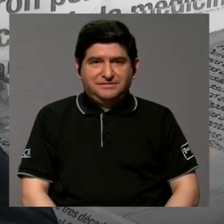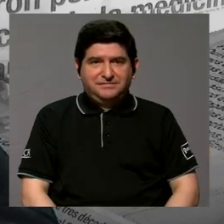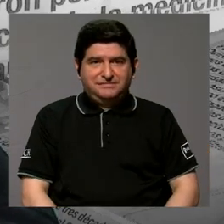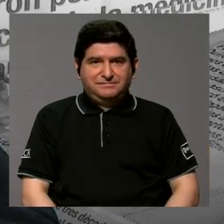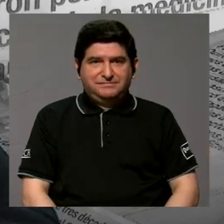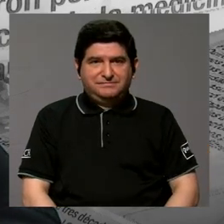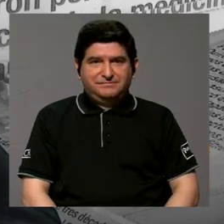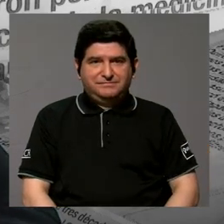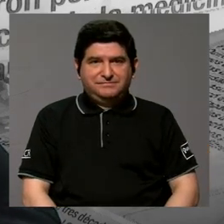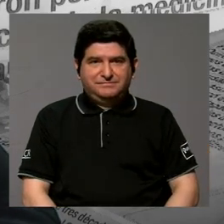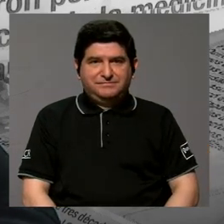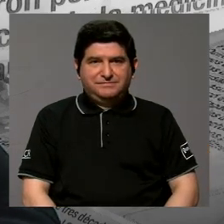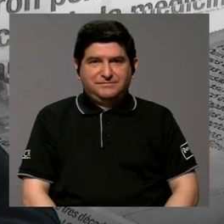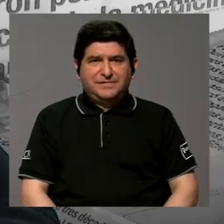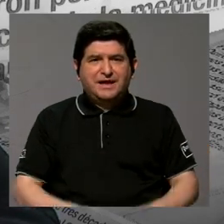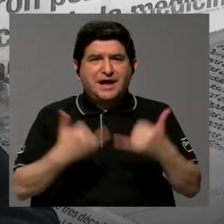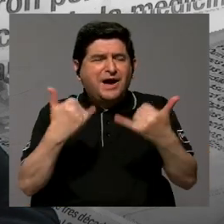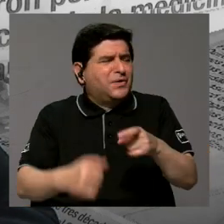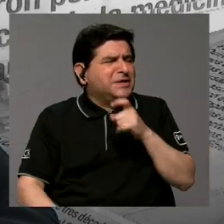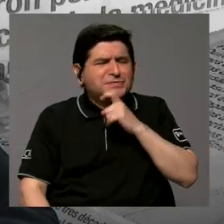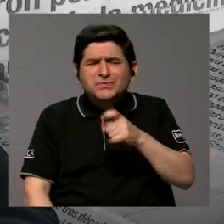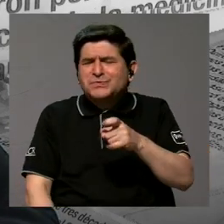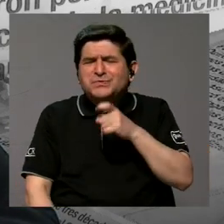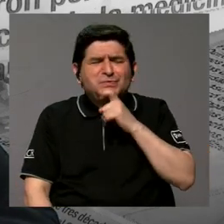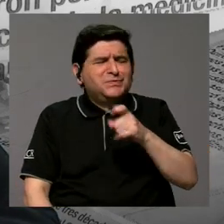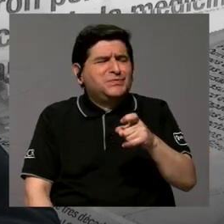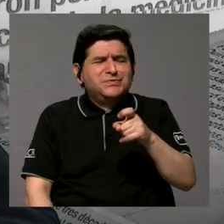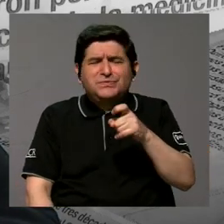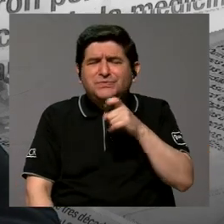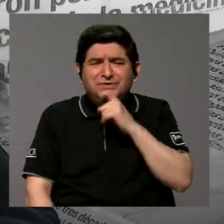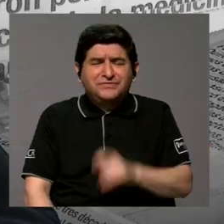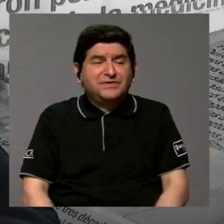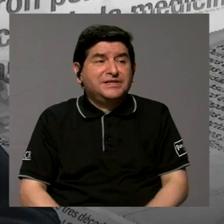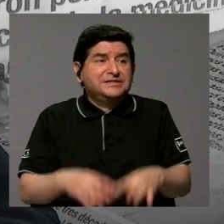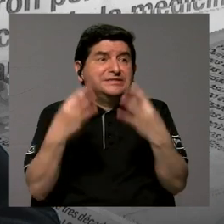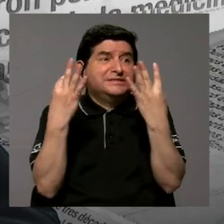además se ha vuelto tan difícil poder